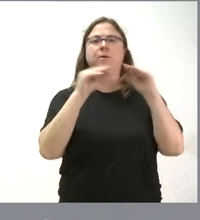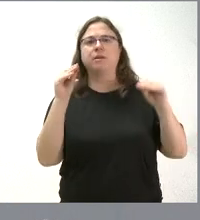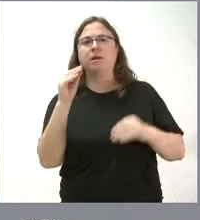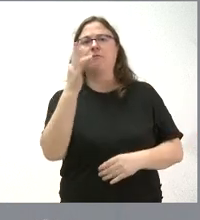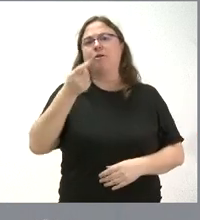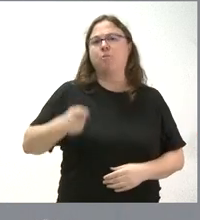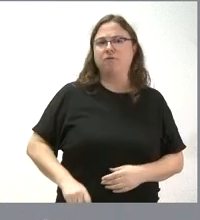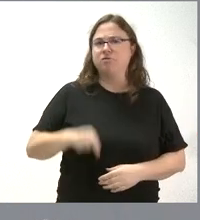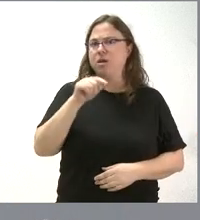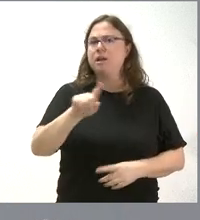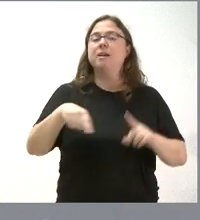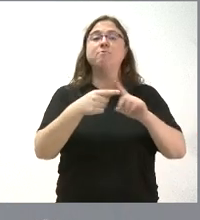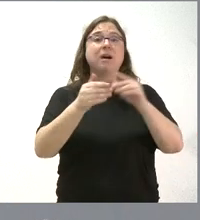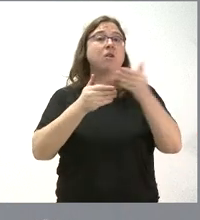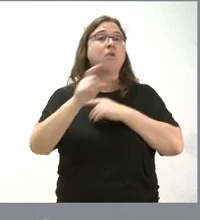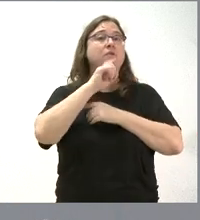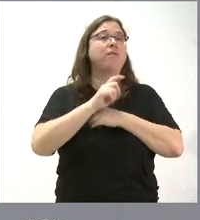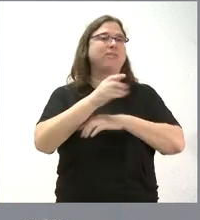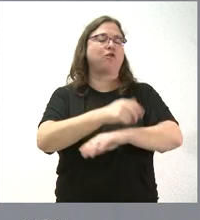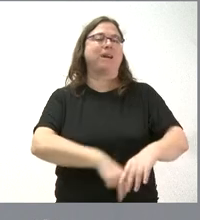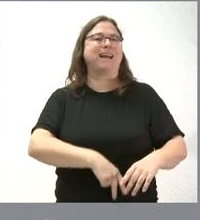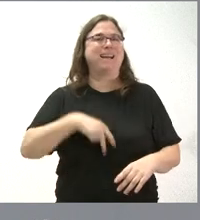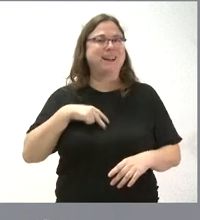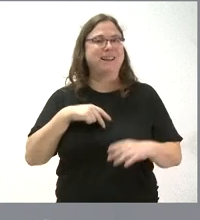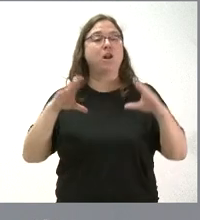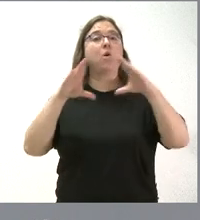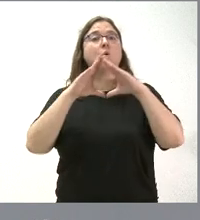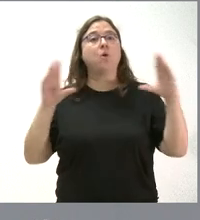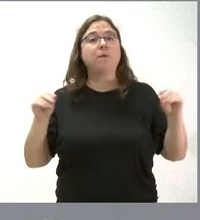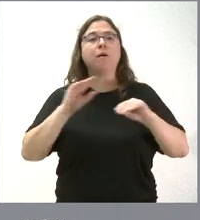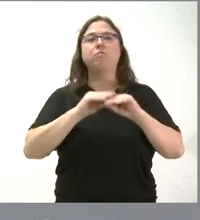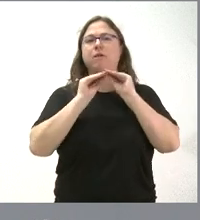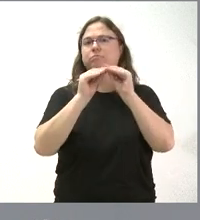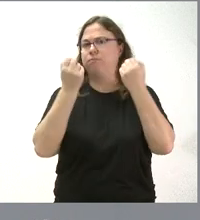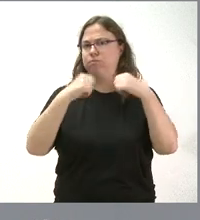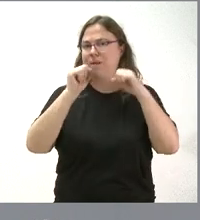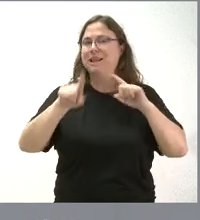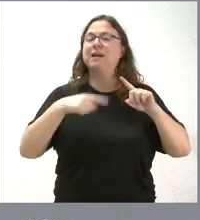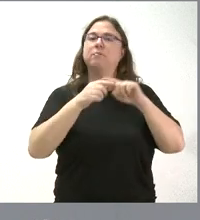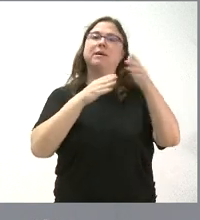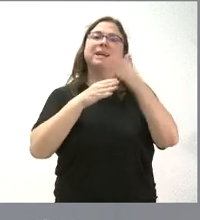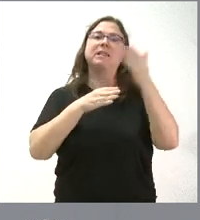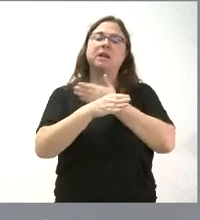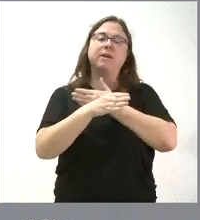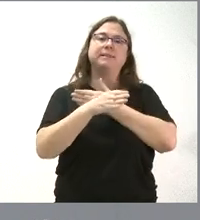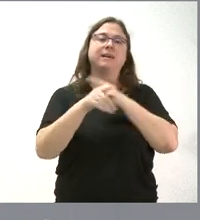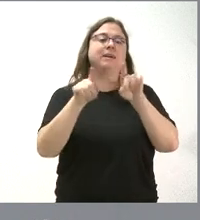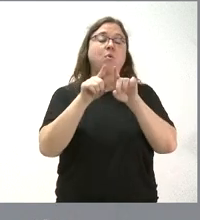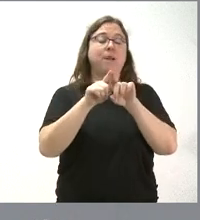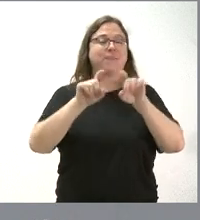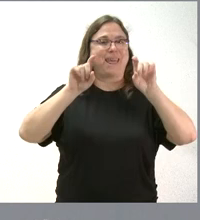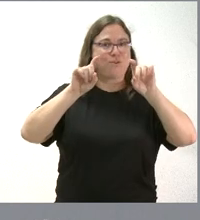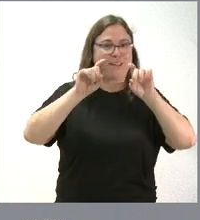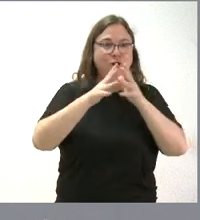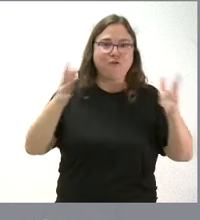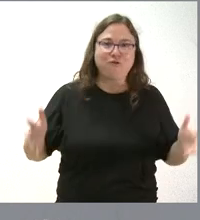instalaciones. También con la Fundación General de las Universidades para que se puedan hacer prácticas en la empresa y también a través de la Consejería de Educación fomentando la formación